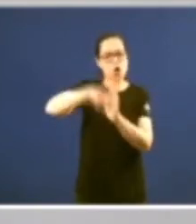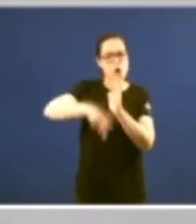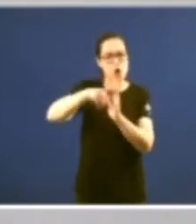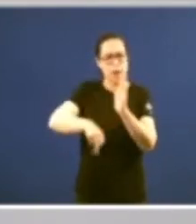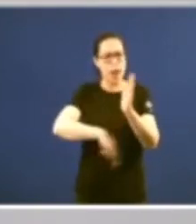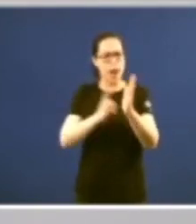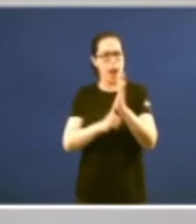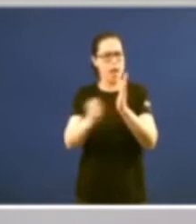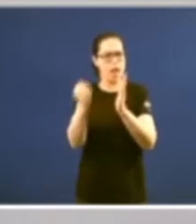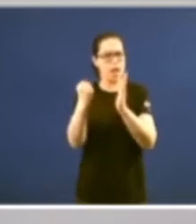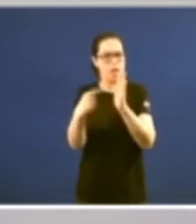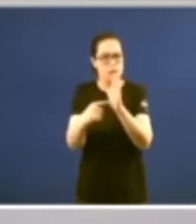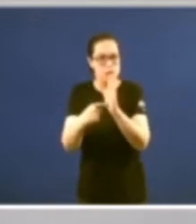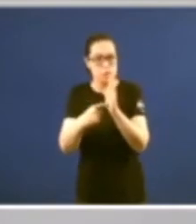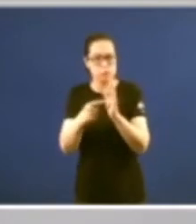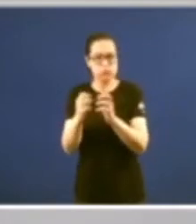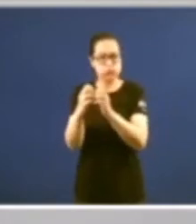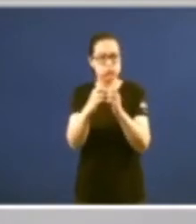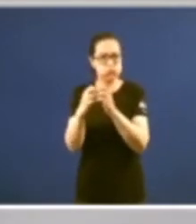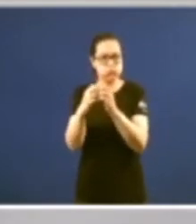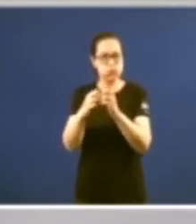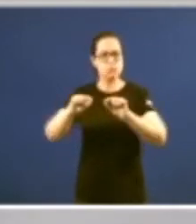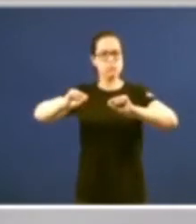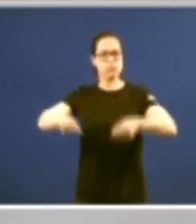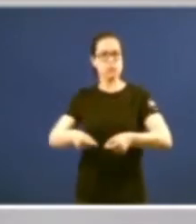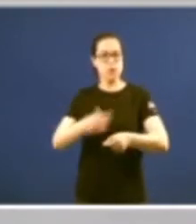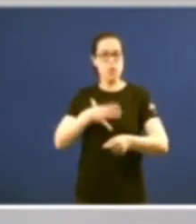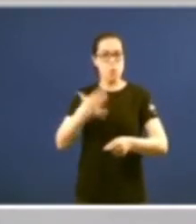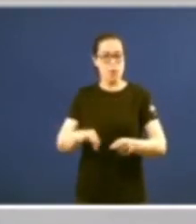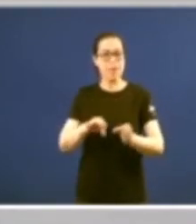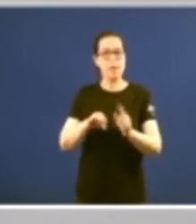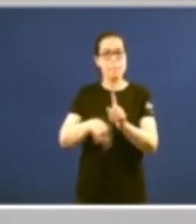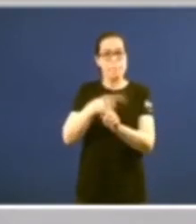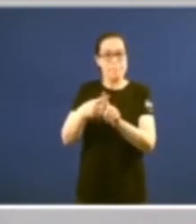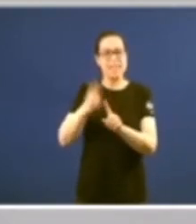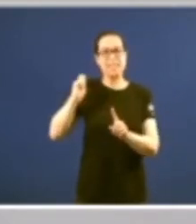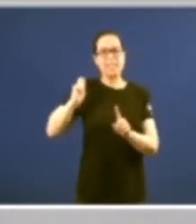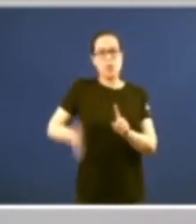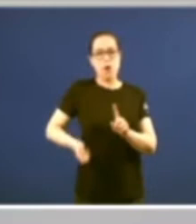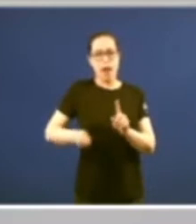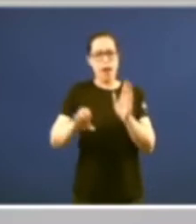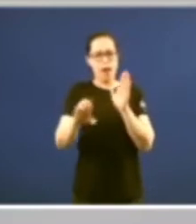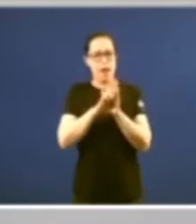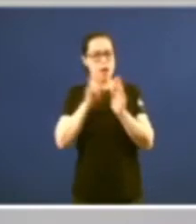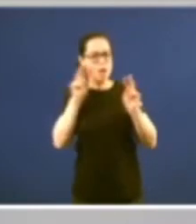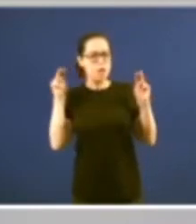de ley que al final pueden ser sujetos a un control por parte del tribunal constitucional la elaboración